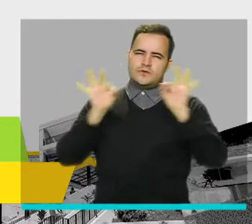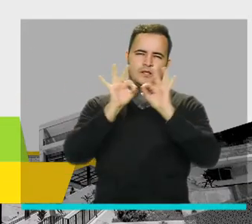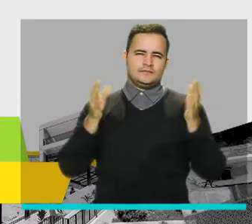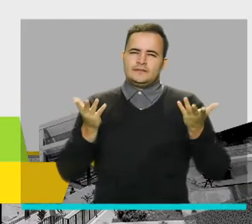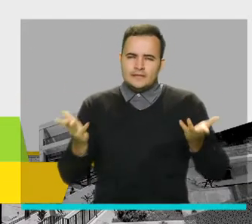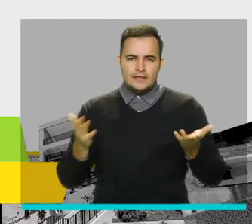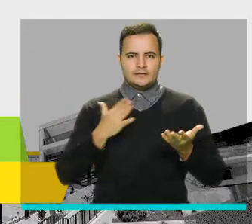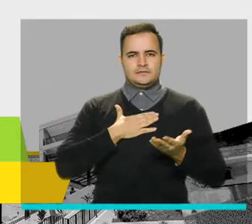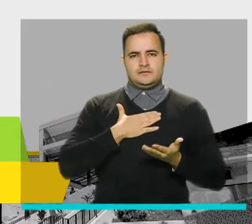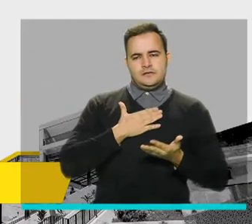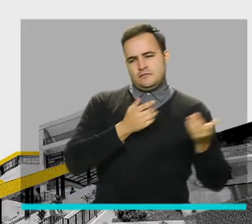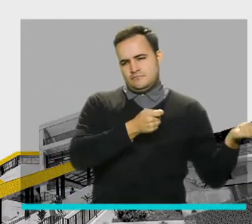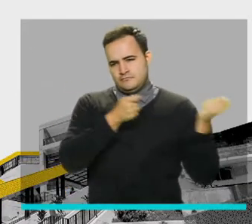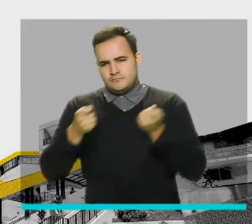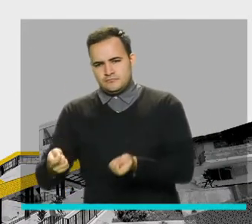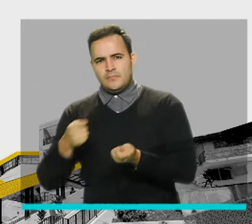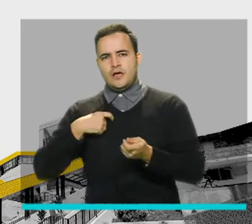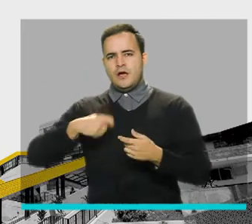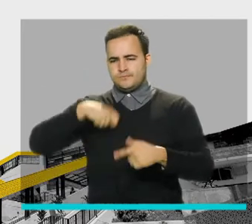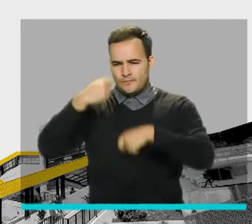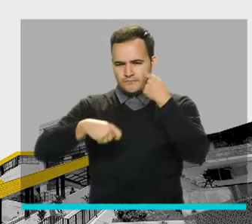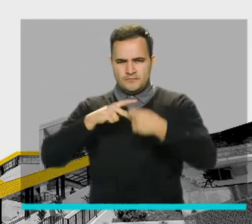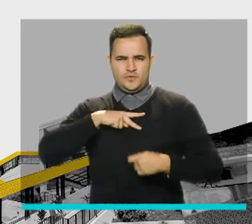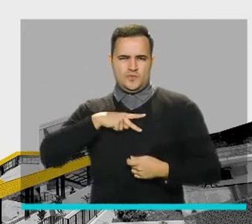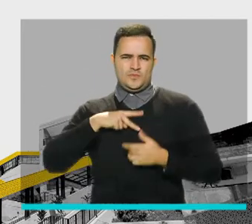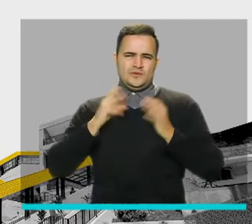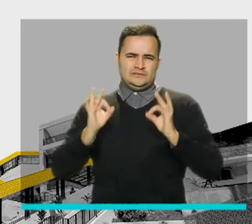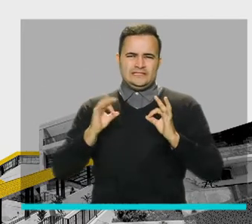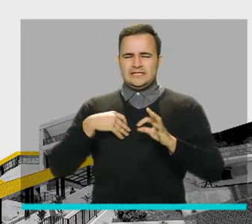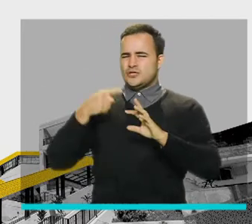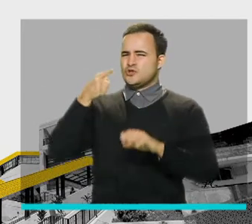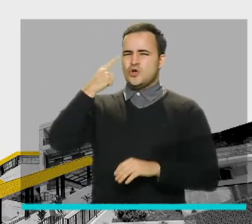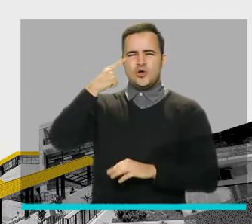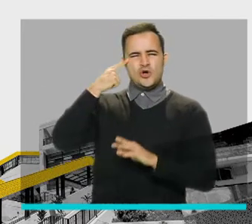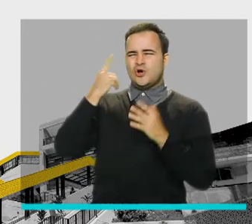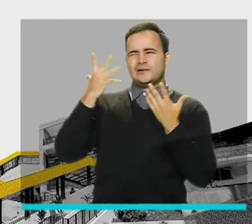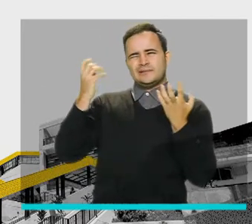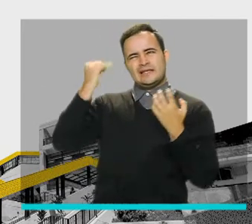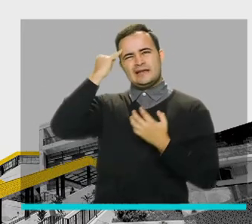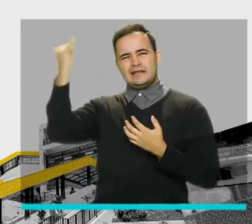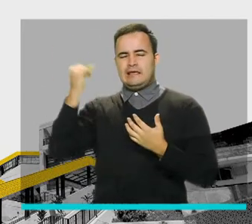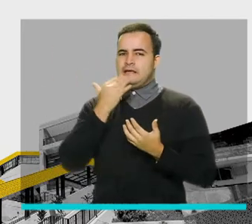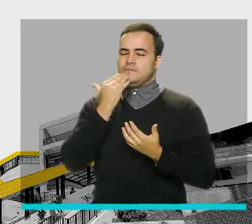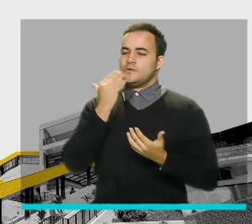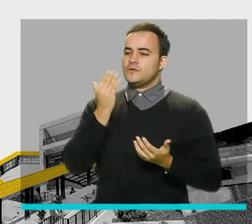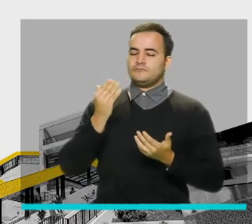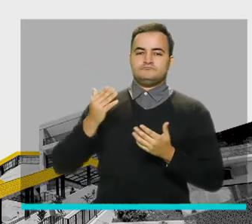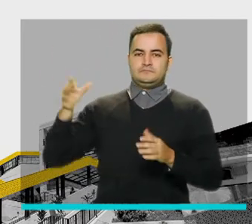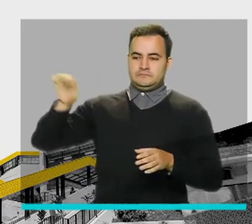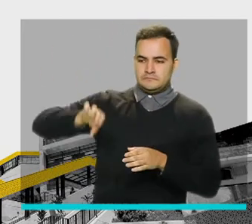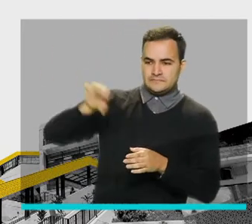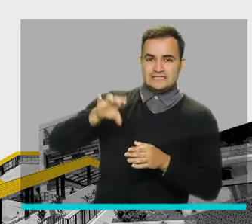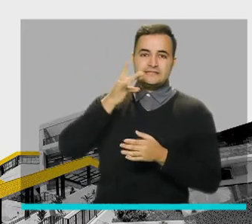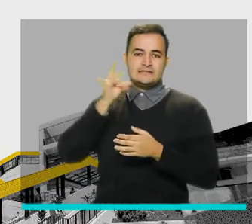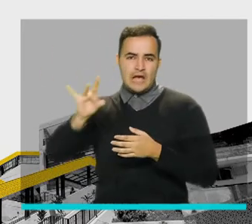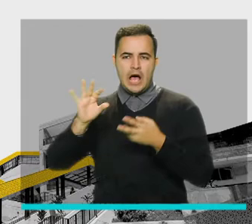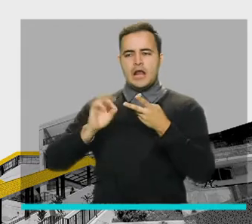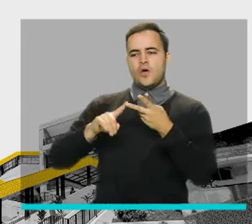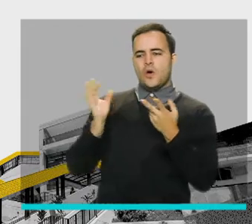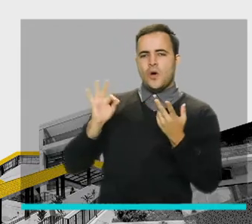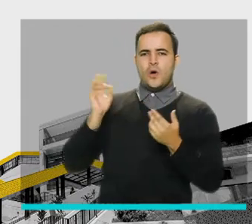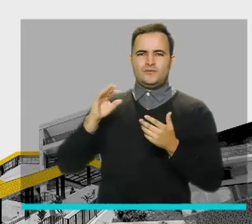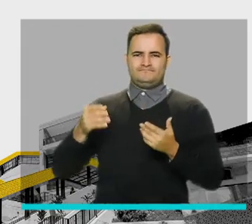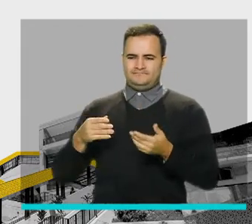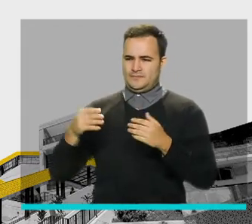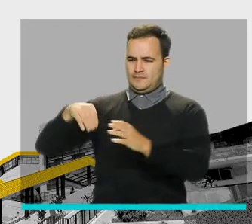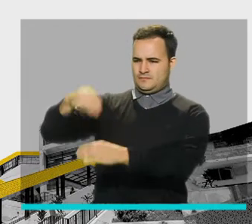utensilios y cubiertos, evitar compartir toda clase de objetos como servilleteros, saleros, hacer una